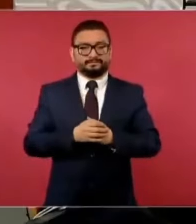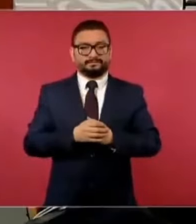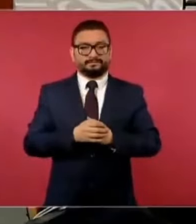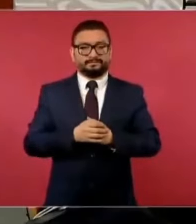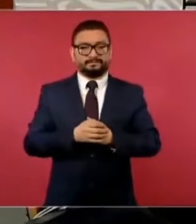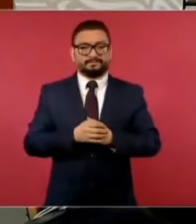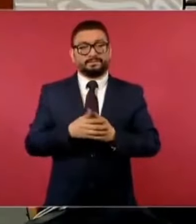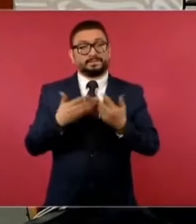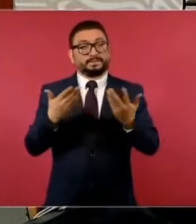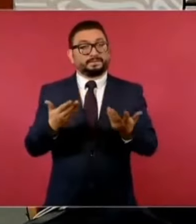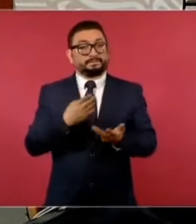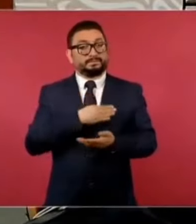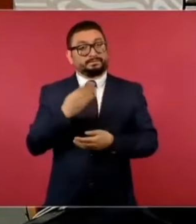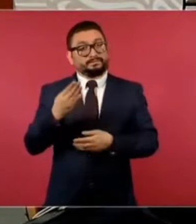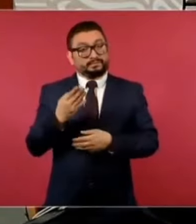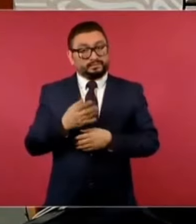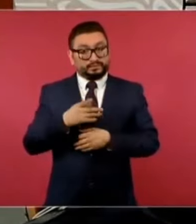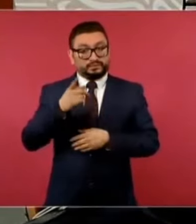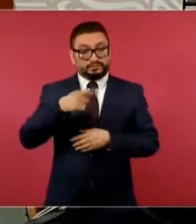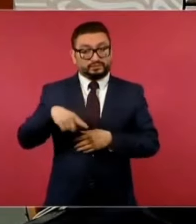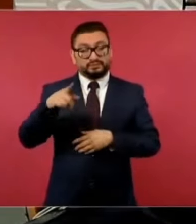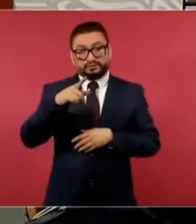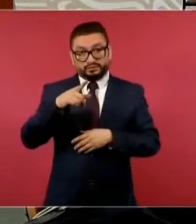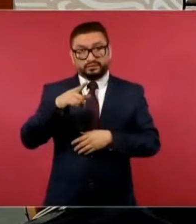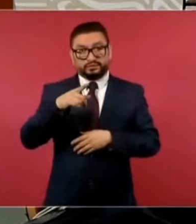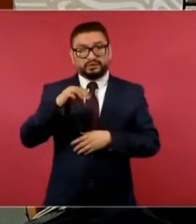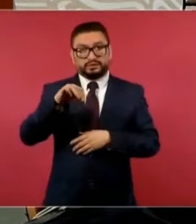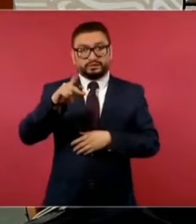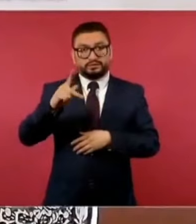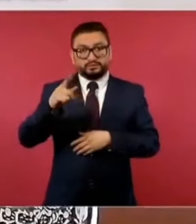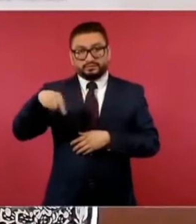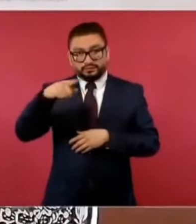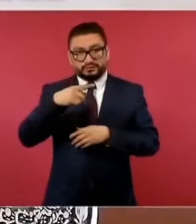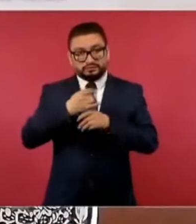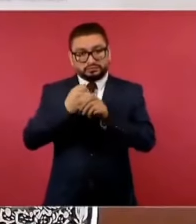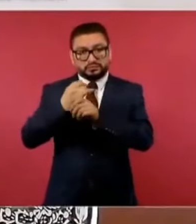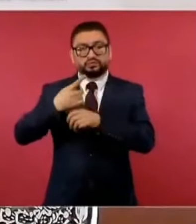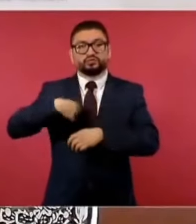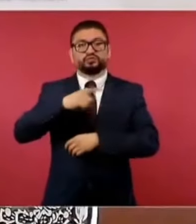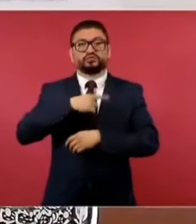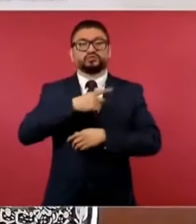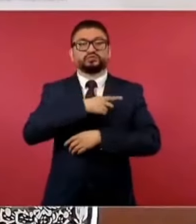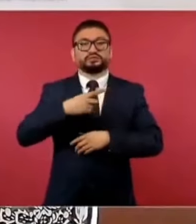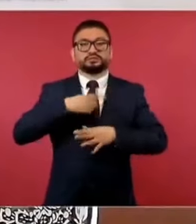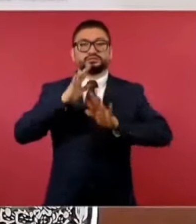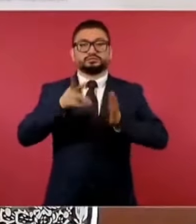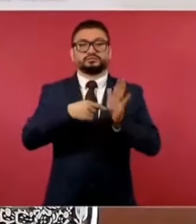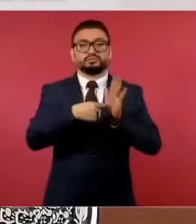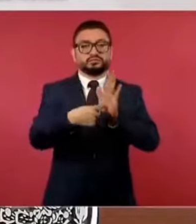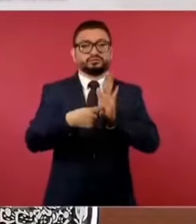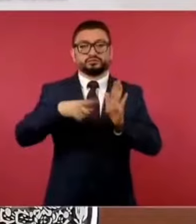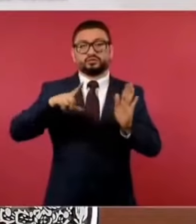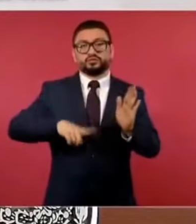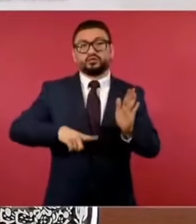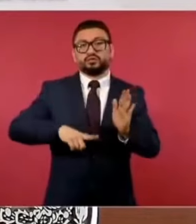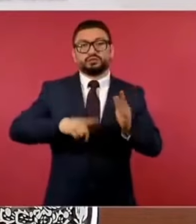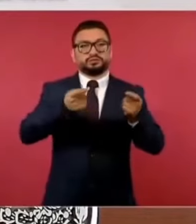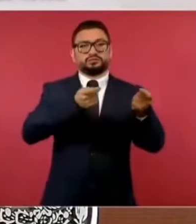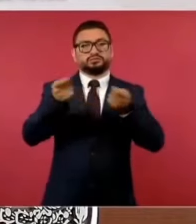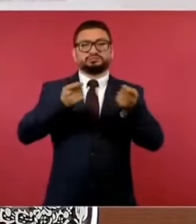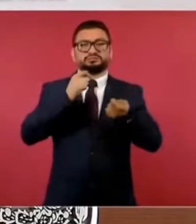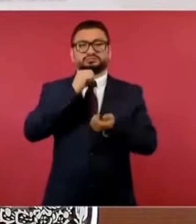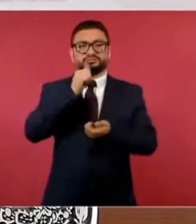Bueno, es un reto para el Ministerio Público. Nosotros estamos cumpliendo con nuestro deber, pero el gobierno no controla